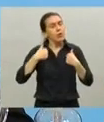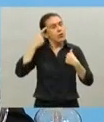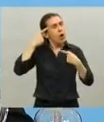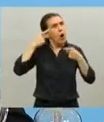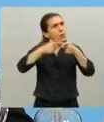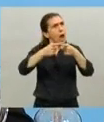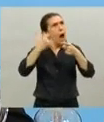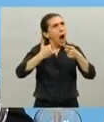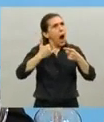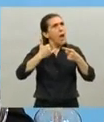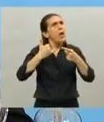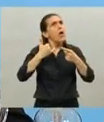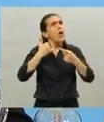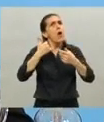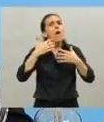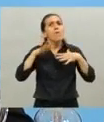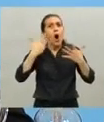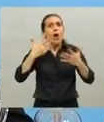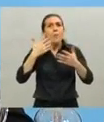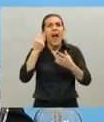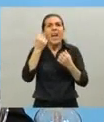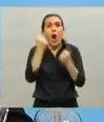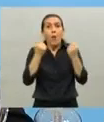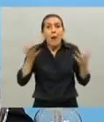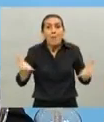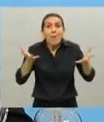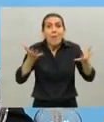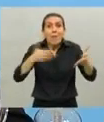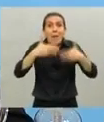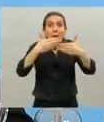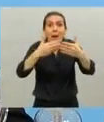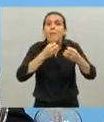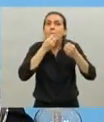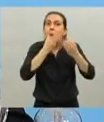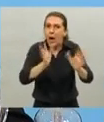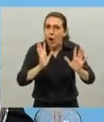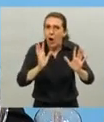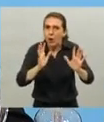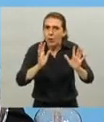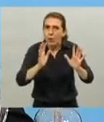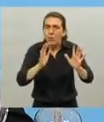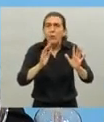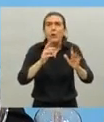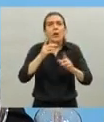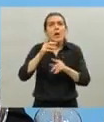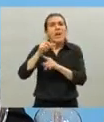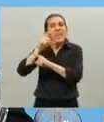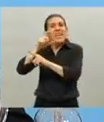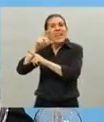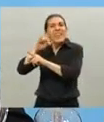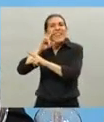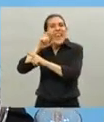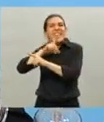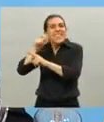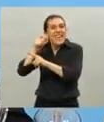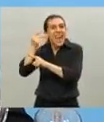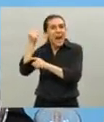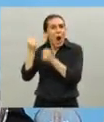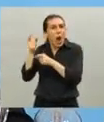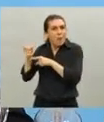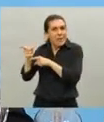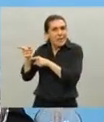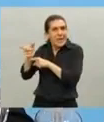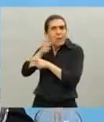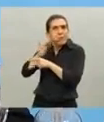a tener un proceso de recuperación más rápido hoy lo hablábamos con el gringo Schiaretti que él tenía algunos datos de actividades que ya empezaron a